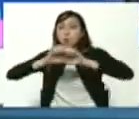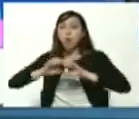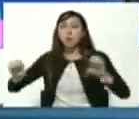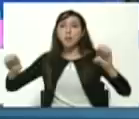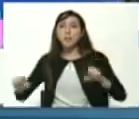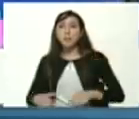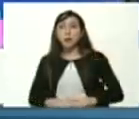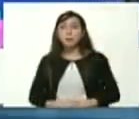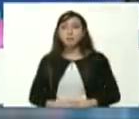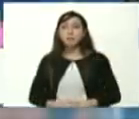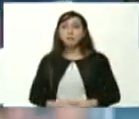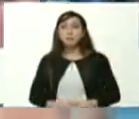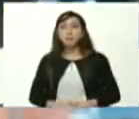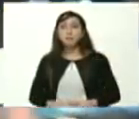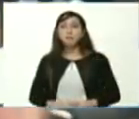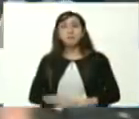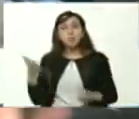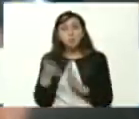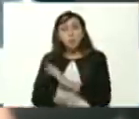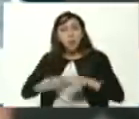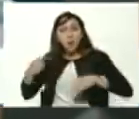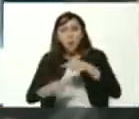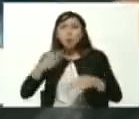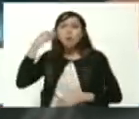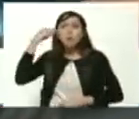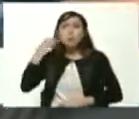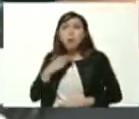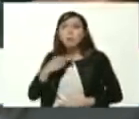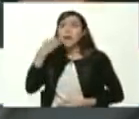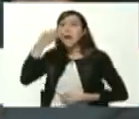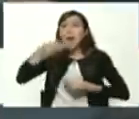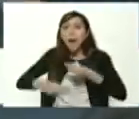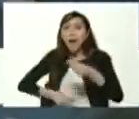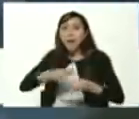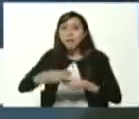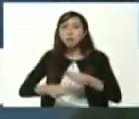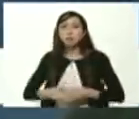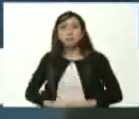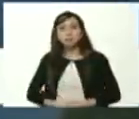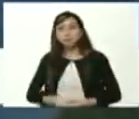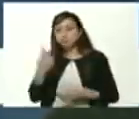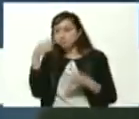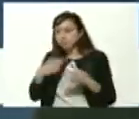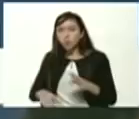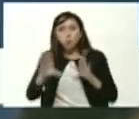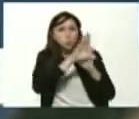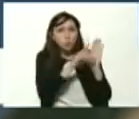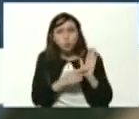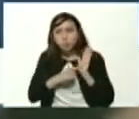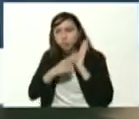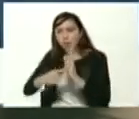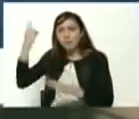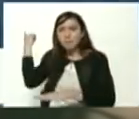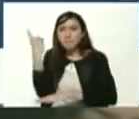que la revolución bolivariana ha hecho con la constitución en la mano